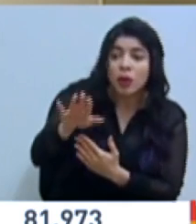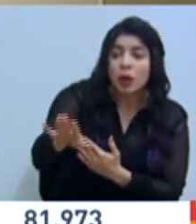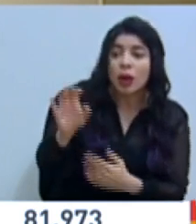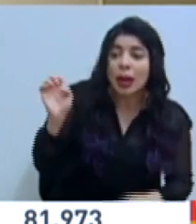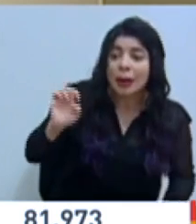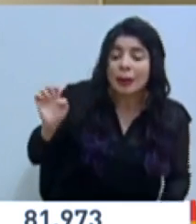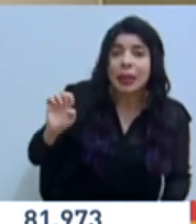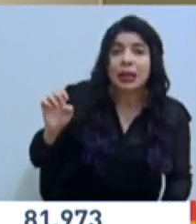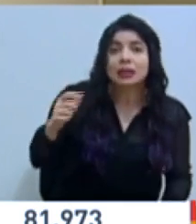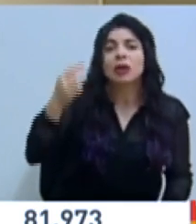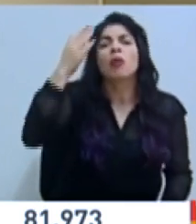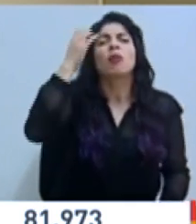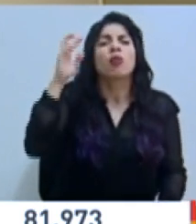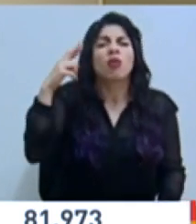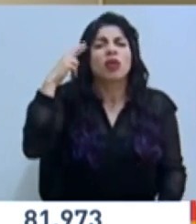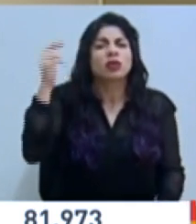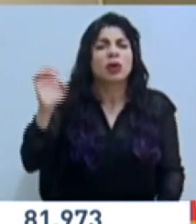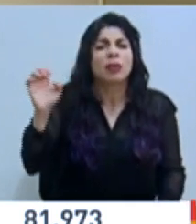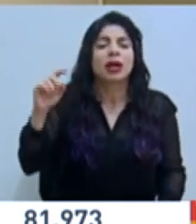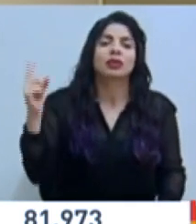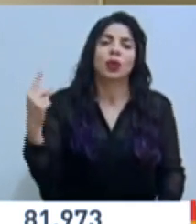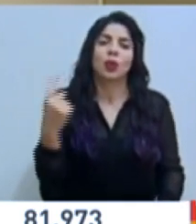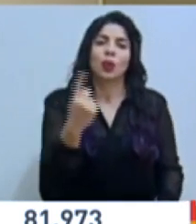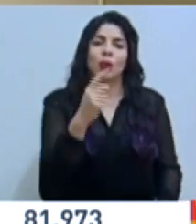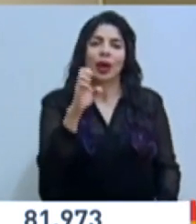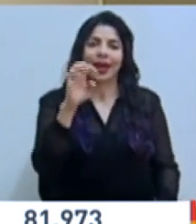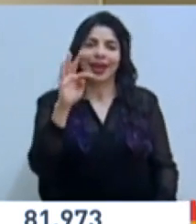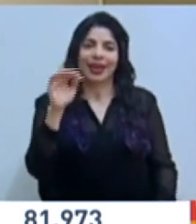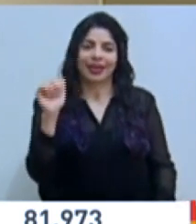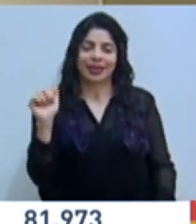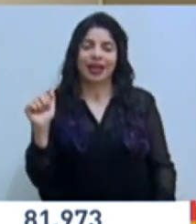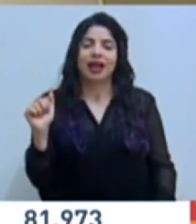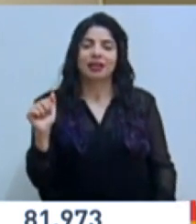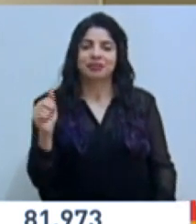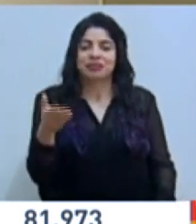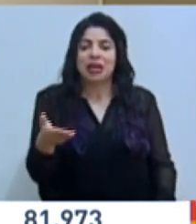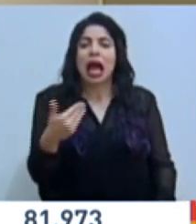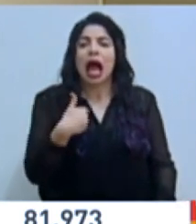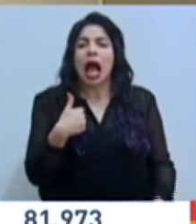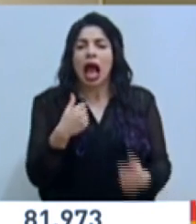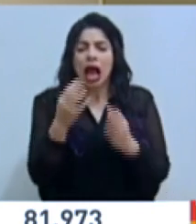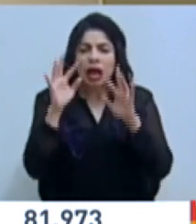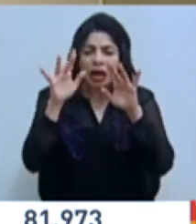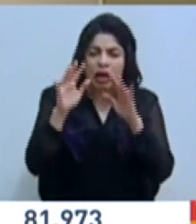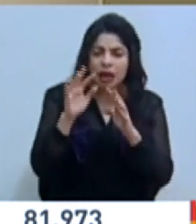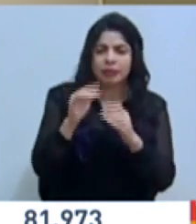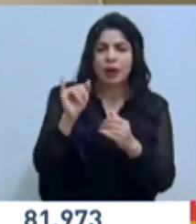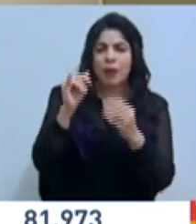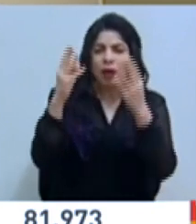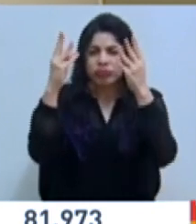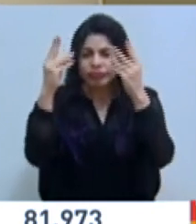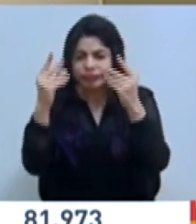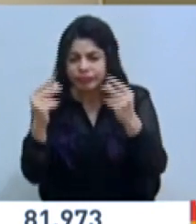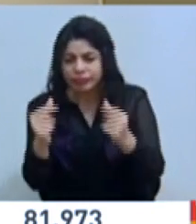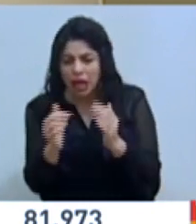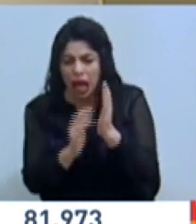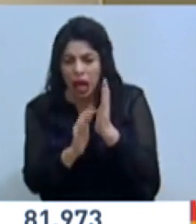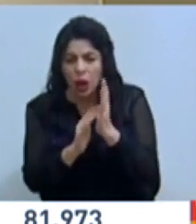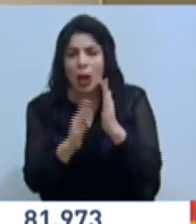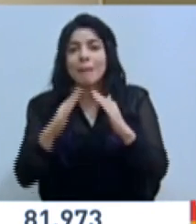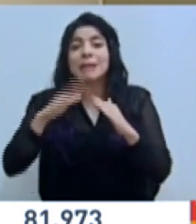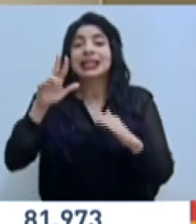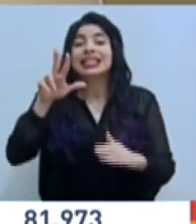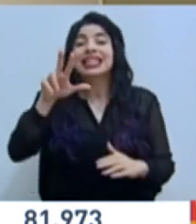por el paso del huracán ETA. Hay unas estimaciones que más de 300 mil